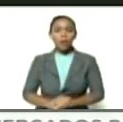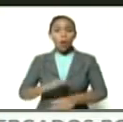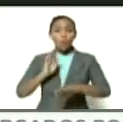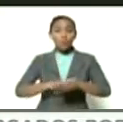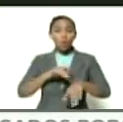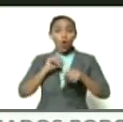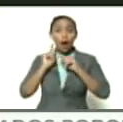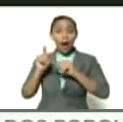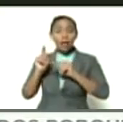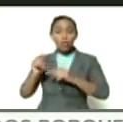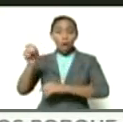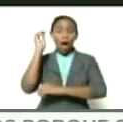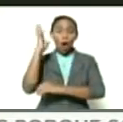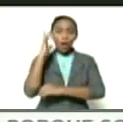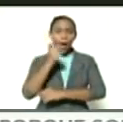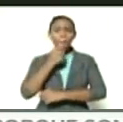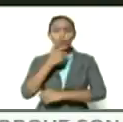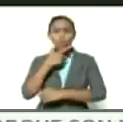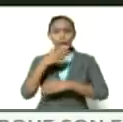vamos a hacer una jornada bonita